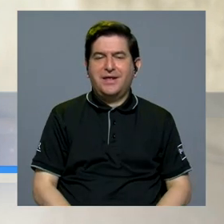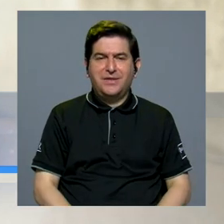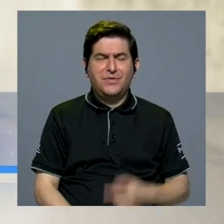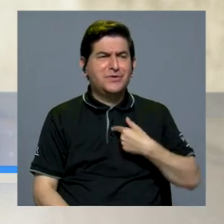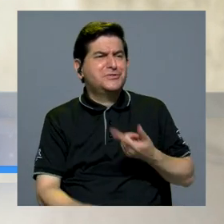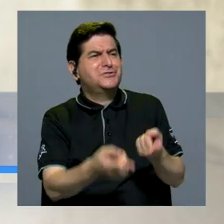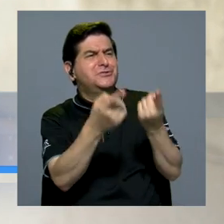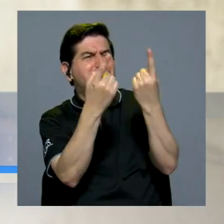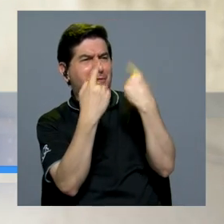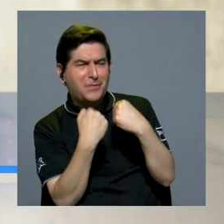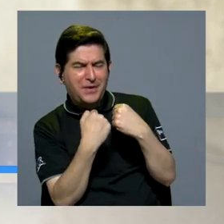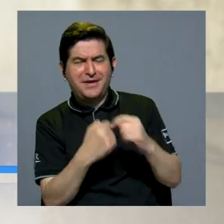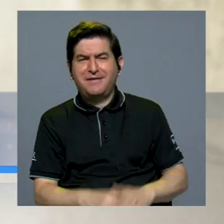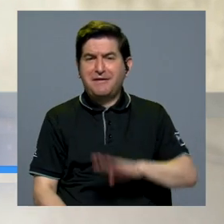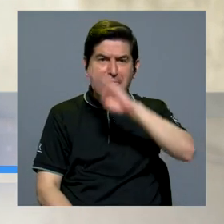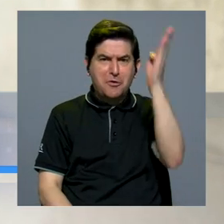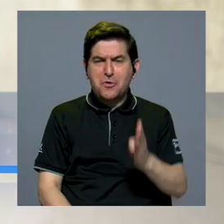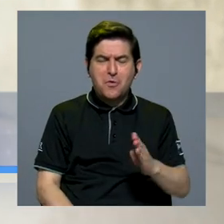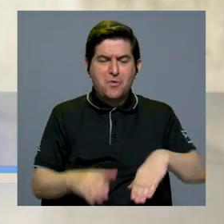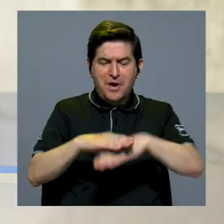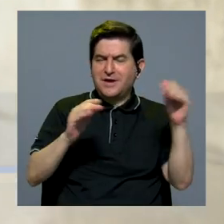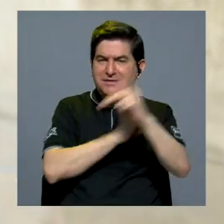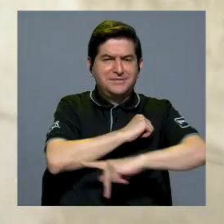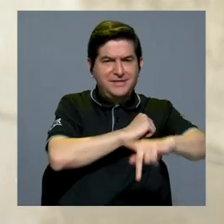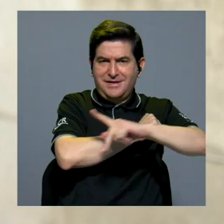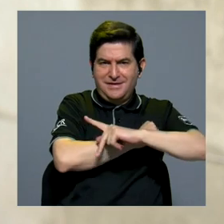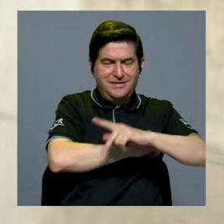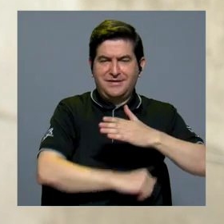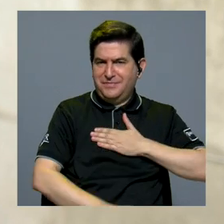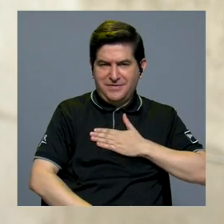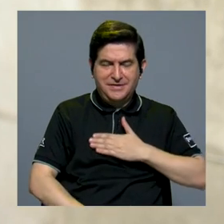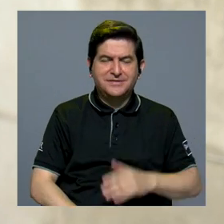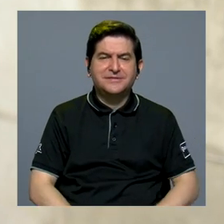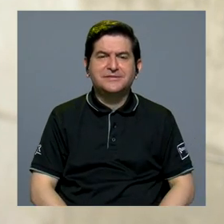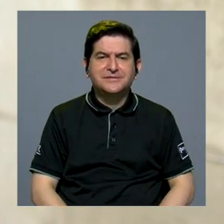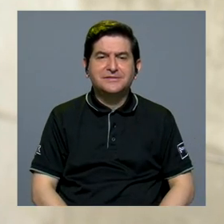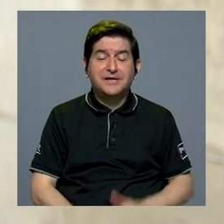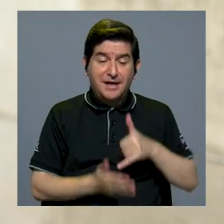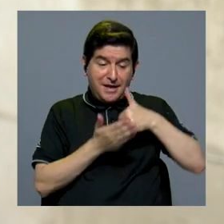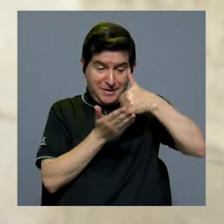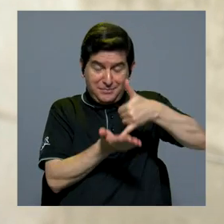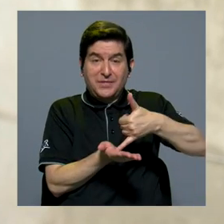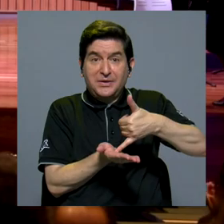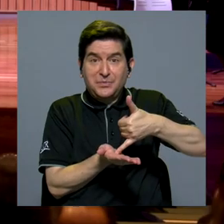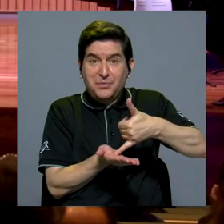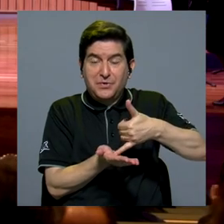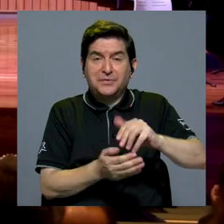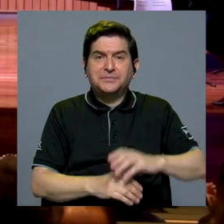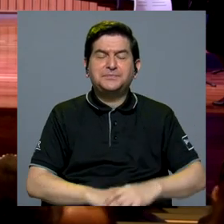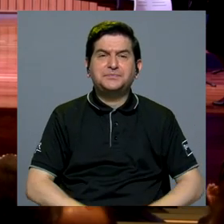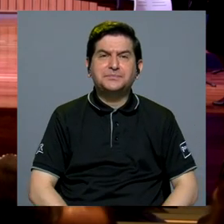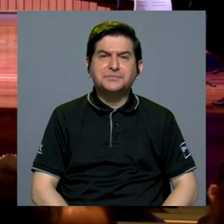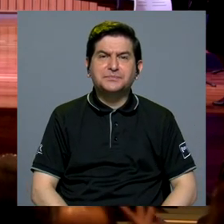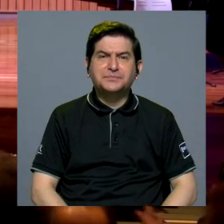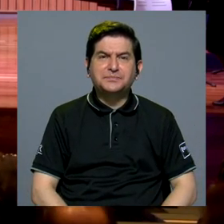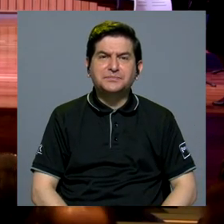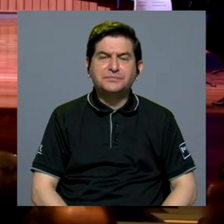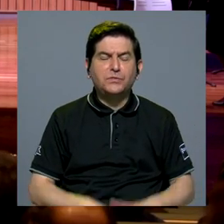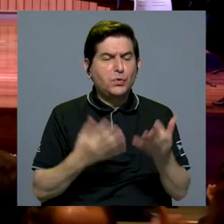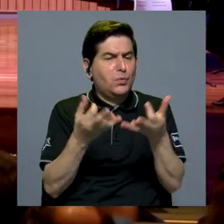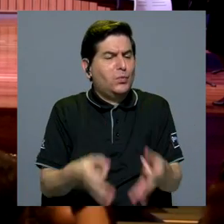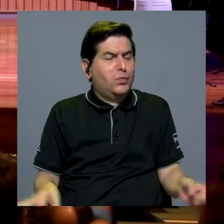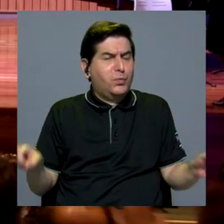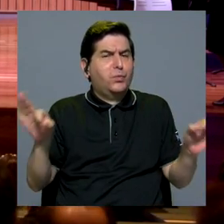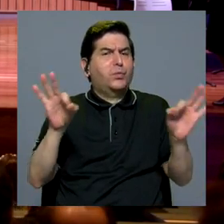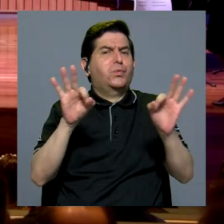vengo y que yo nunca había salido de mi país y este premio pues digamos que es muy